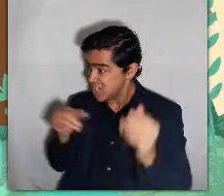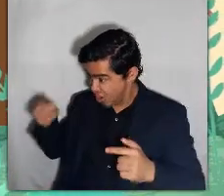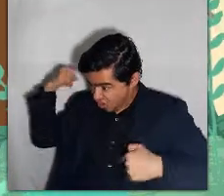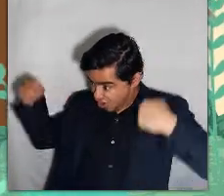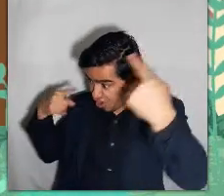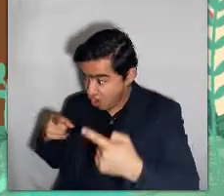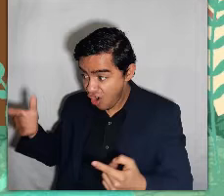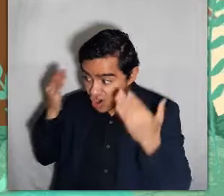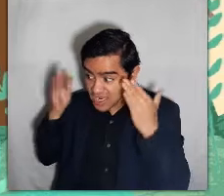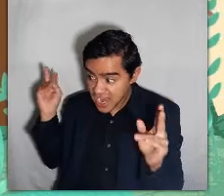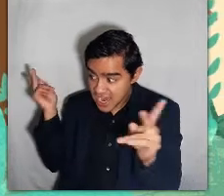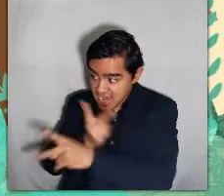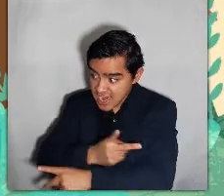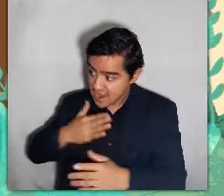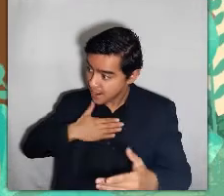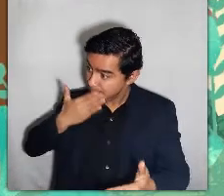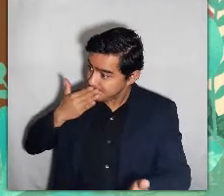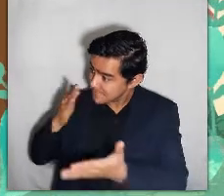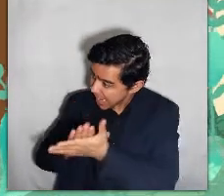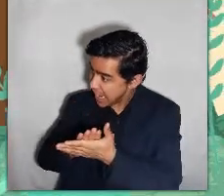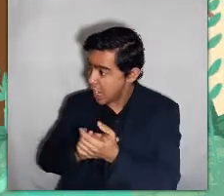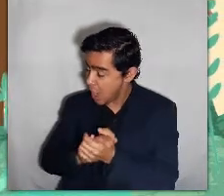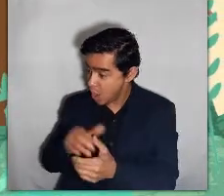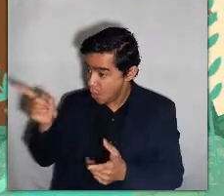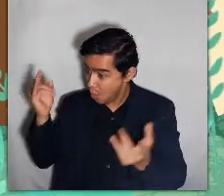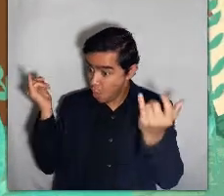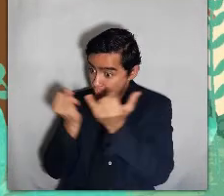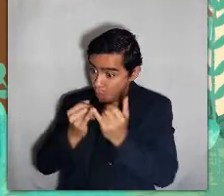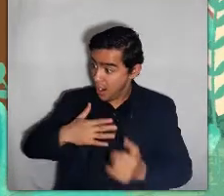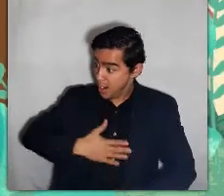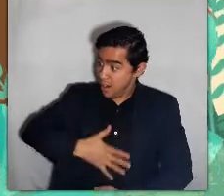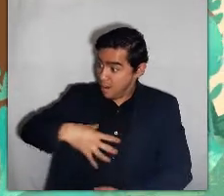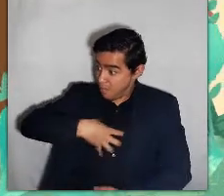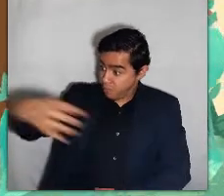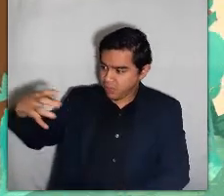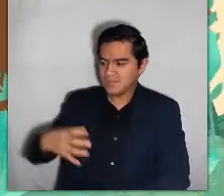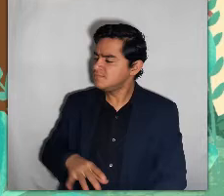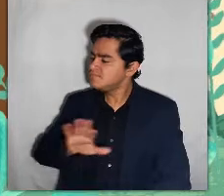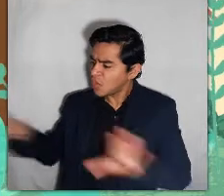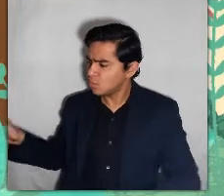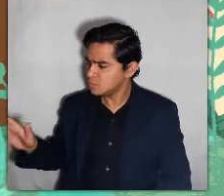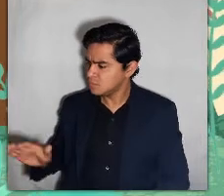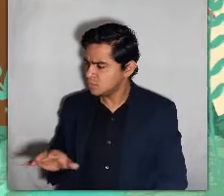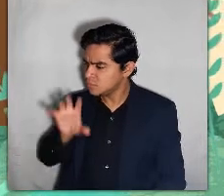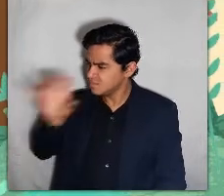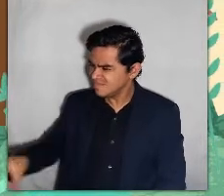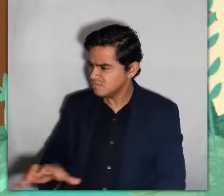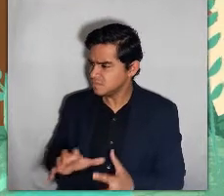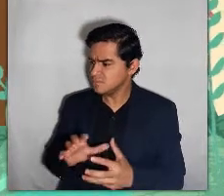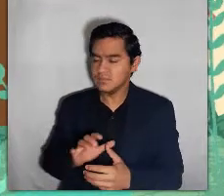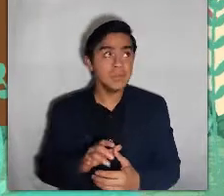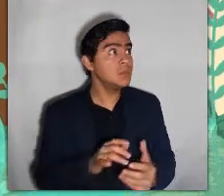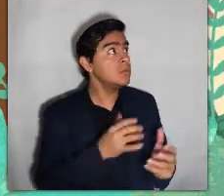de mi tronco? ¿Estás loco? ¿Sabes el daño que eso me hace? Es como si cortaras un trozo de mi barriga.